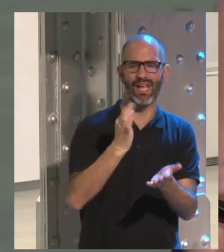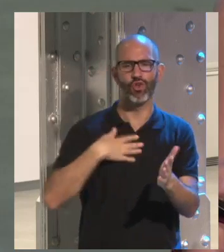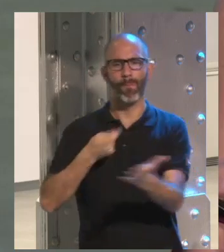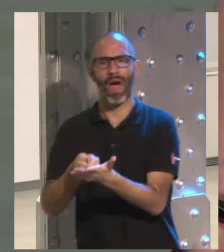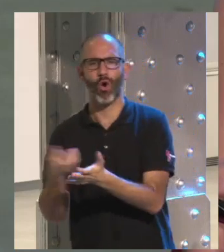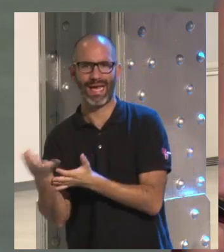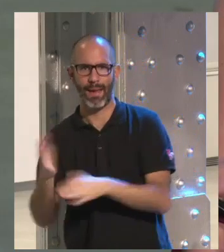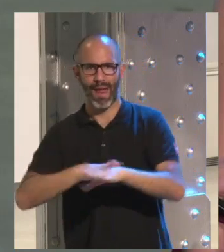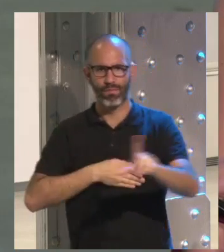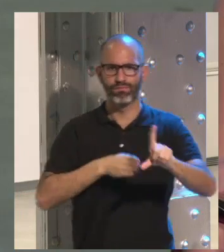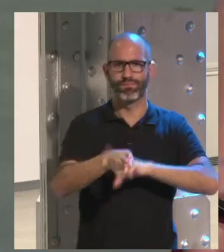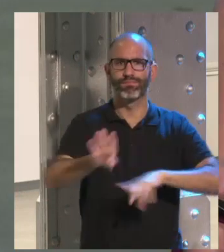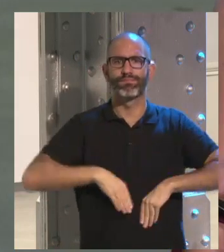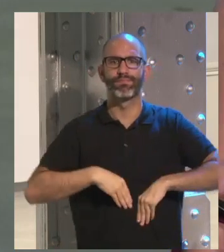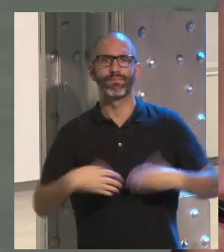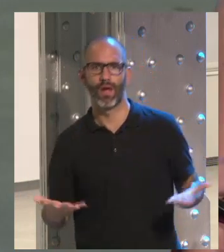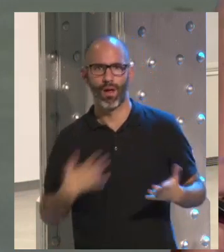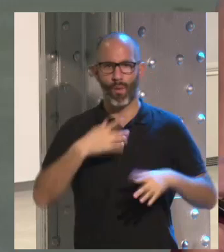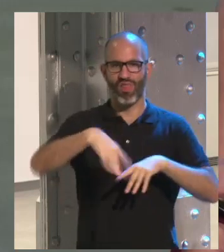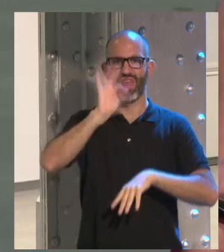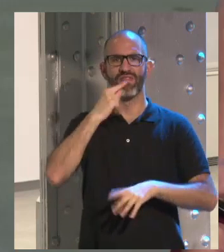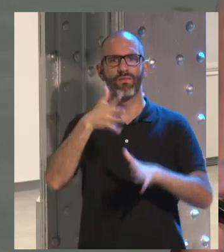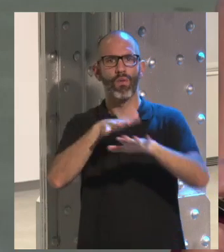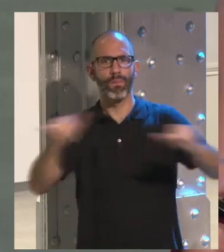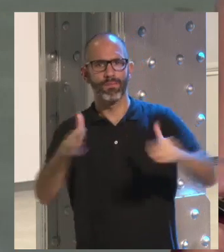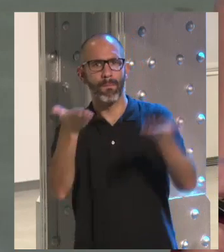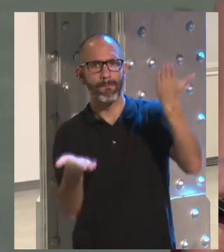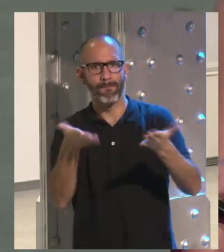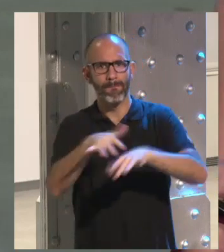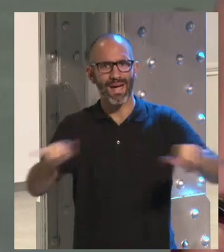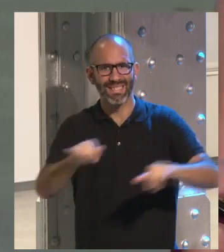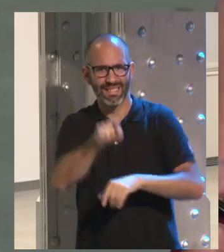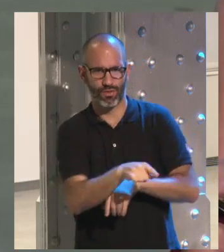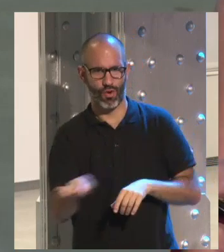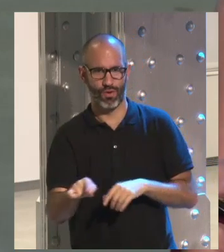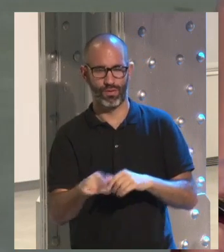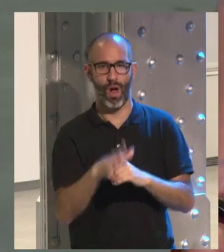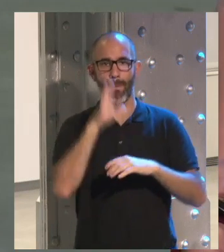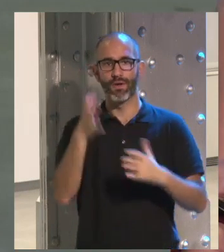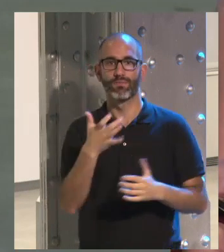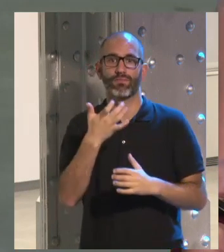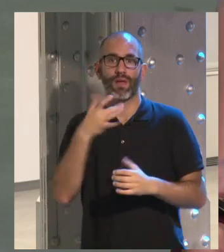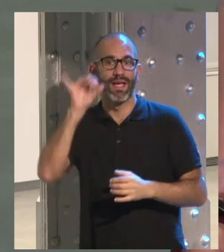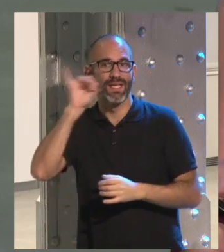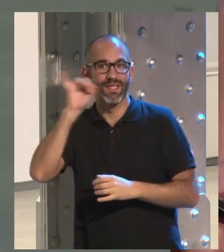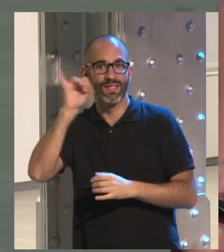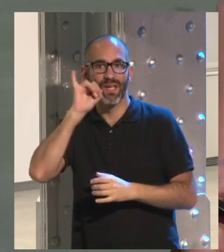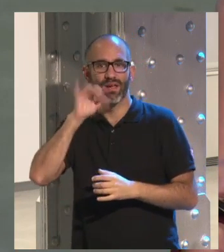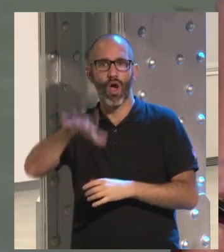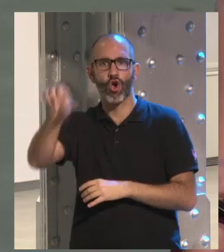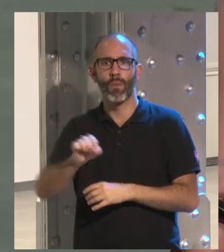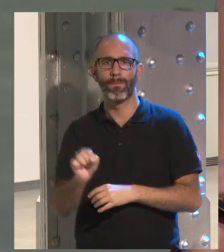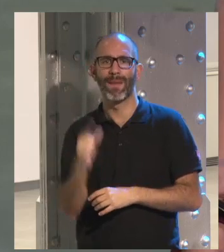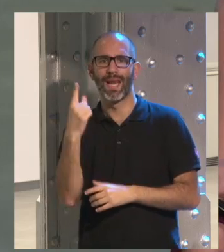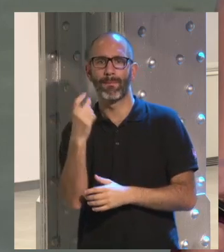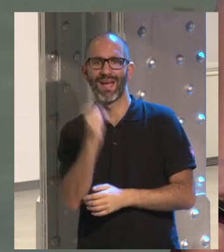¿qué pago para que me lo dé? Y decidir si me compenso o no. Entonces, Instagram lo compraron por mil millones de dólares,